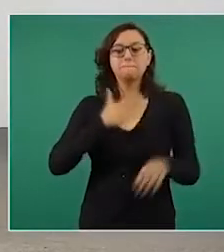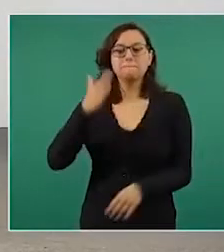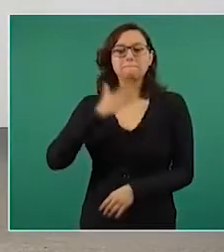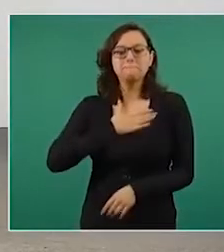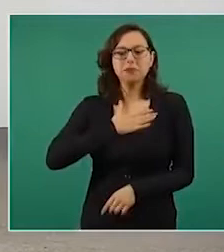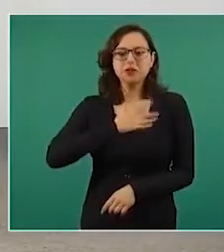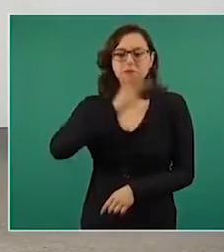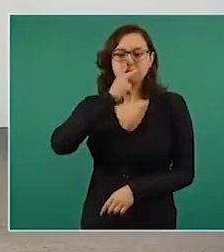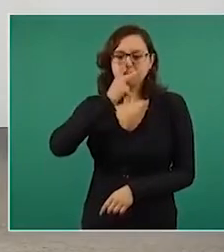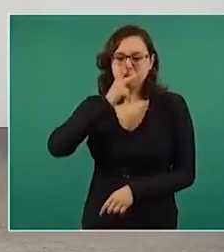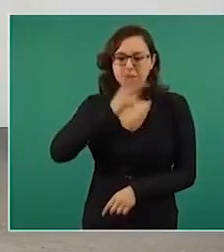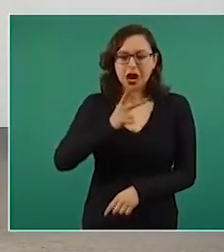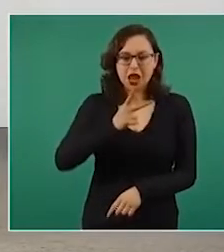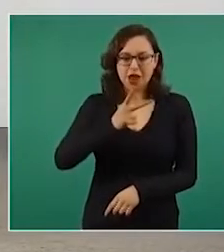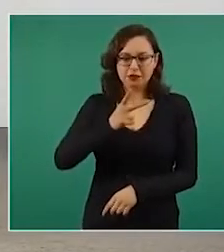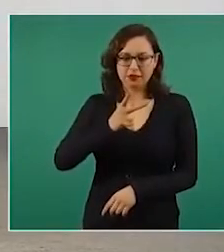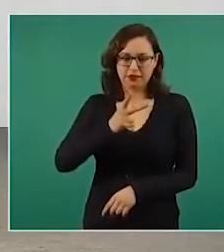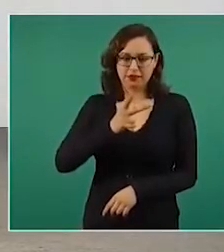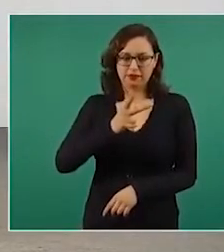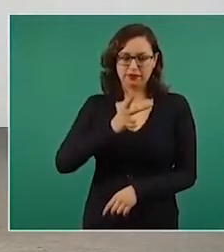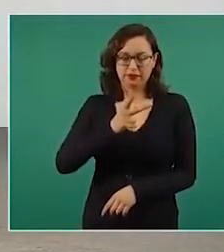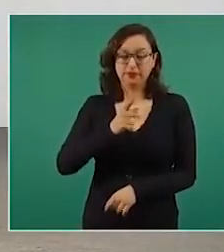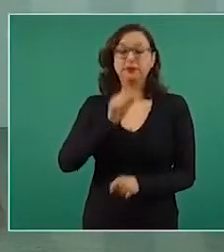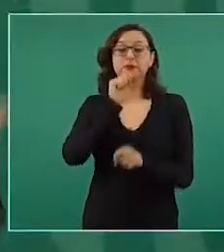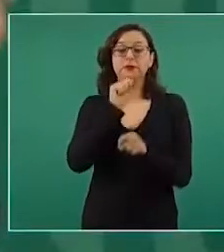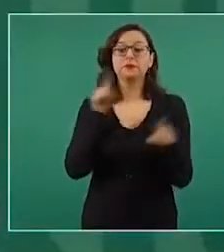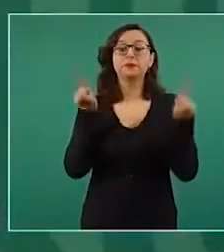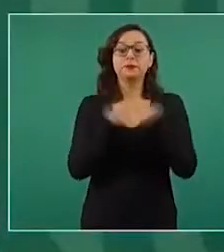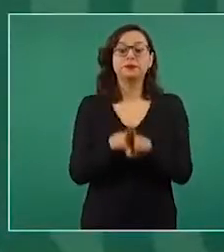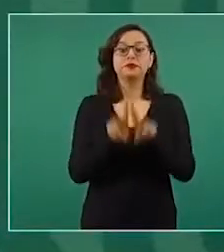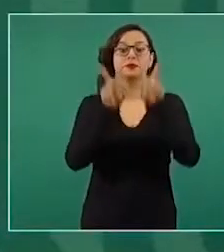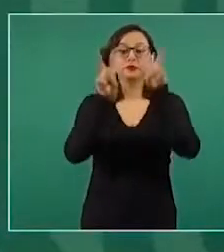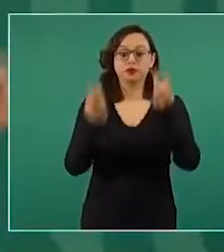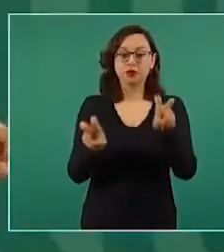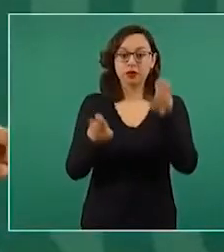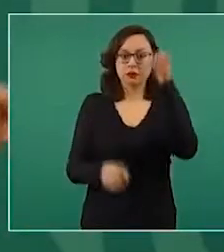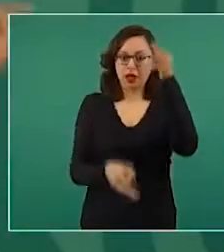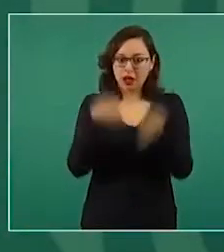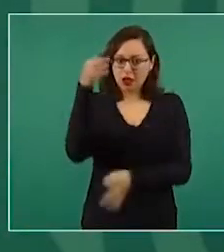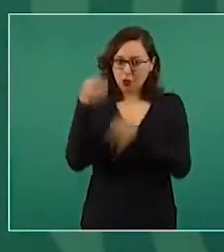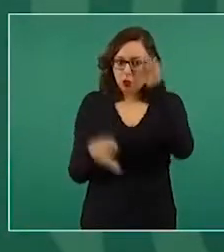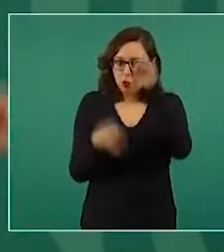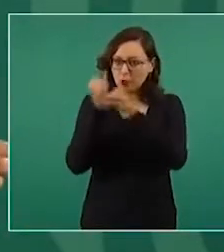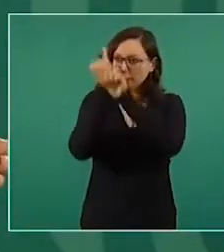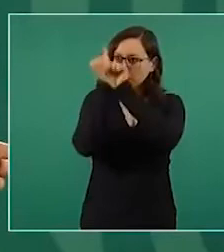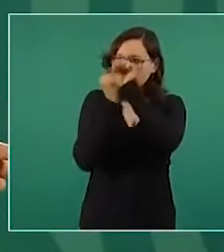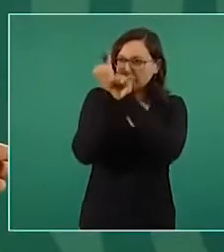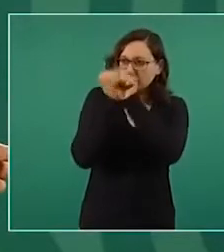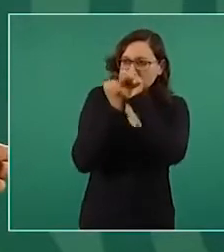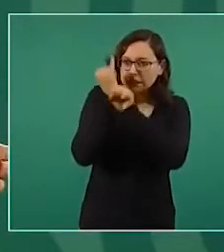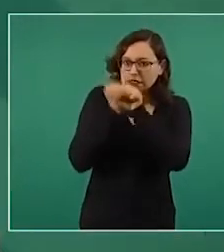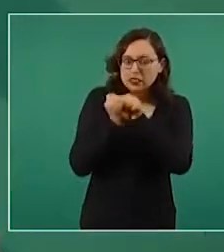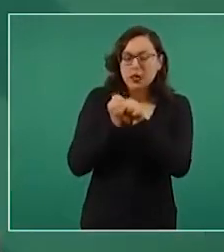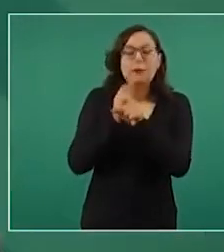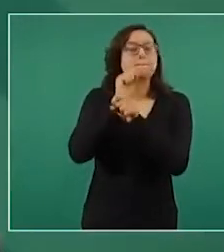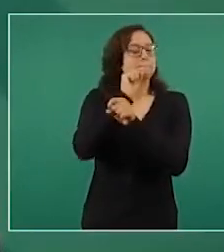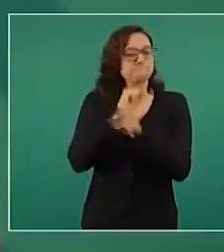judicial, que se hagan las investigaciones como se están haciendo